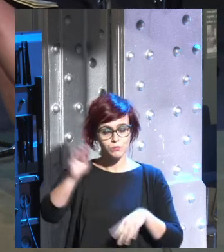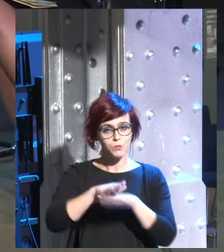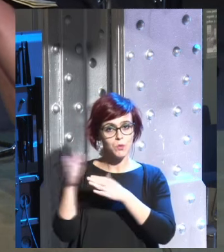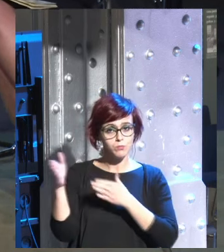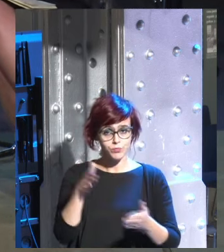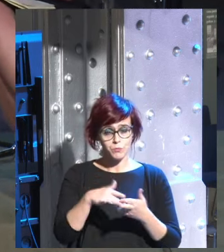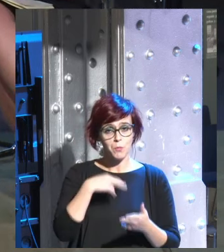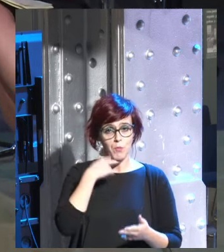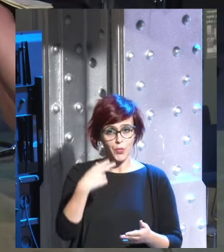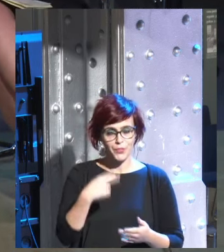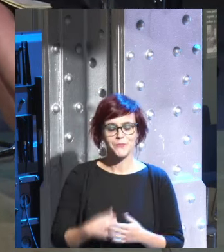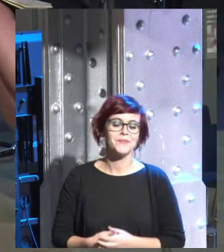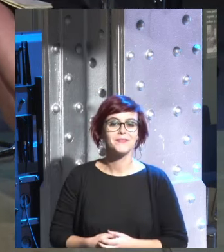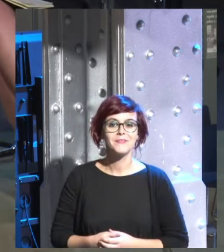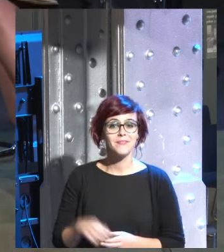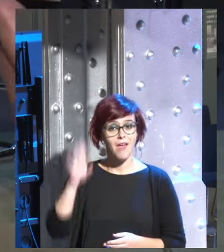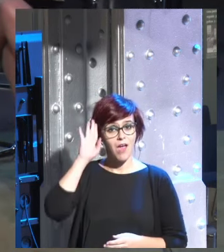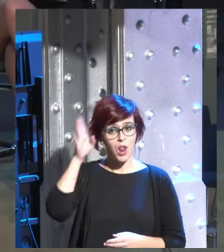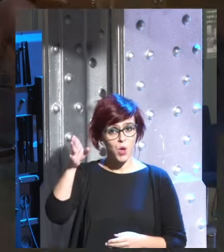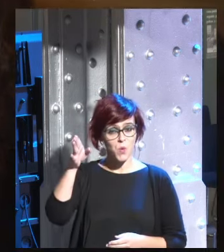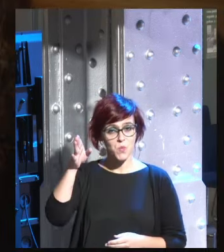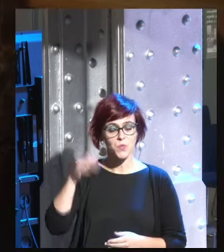darle ahora la voz hello